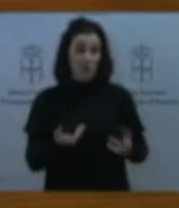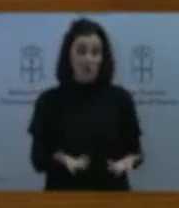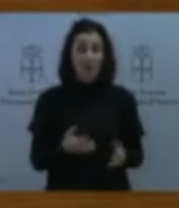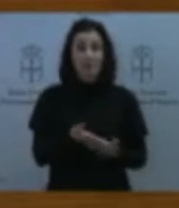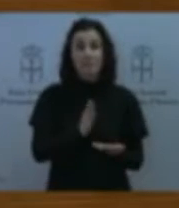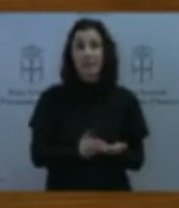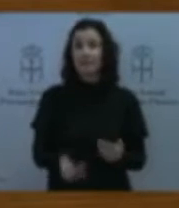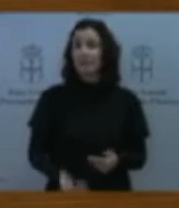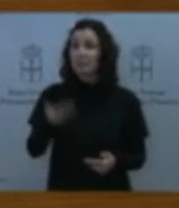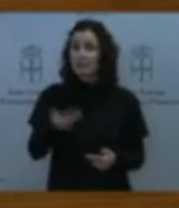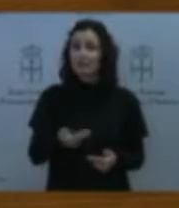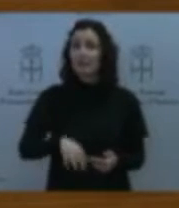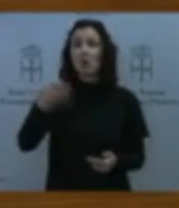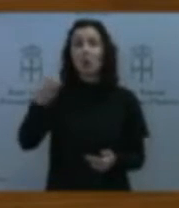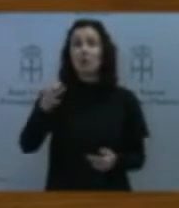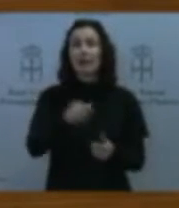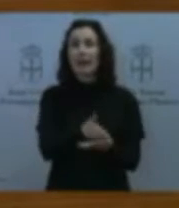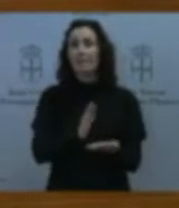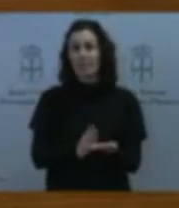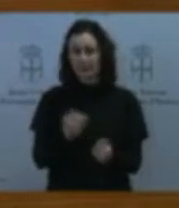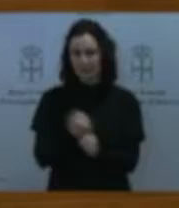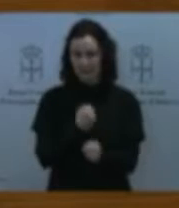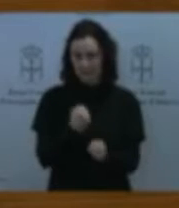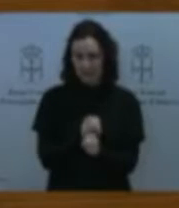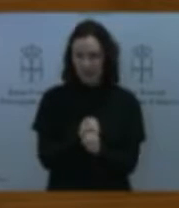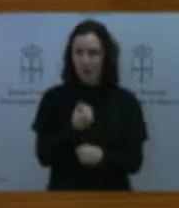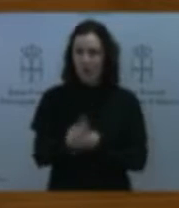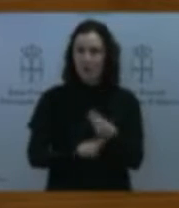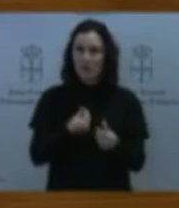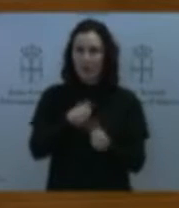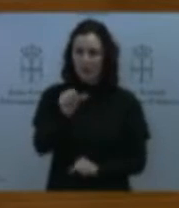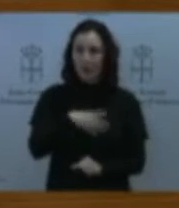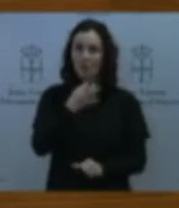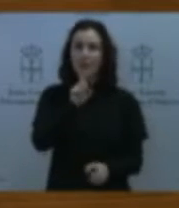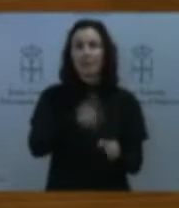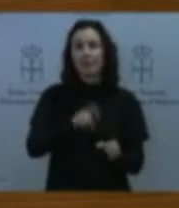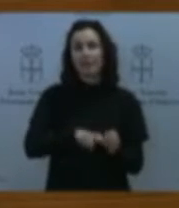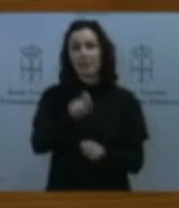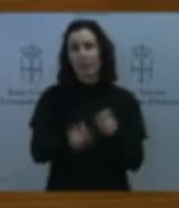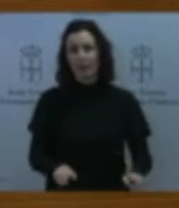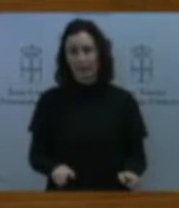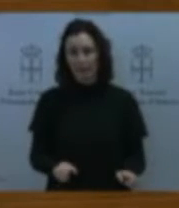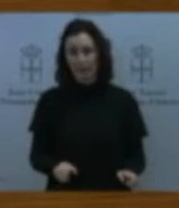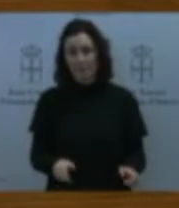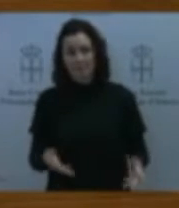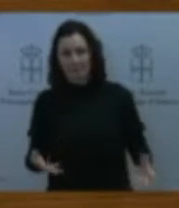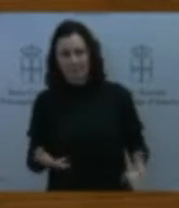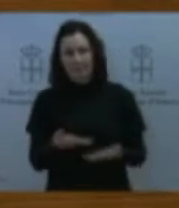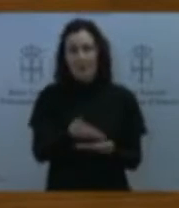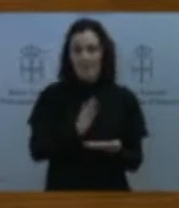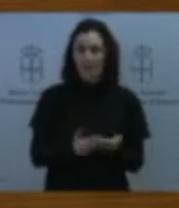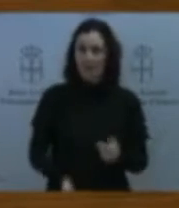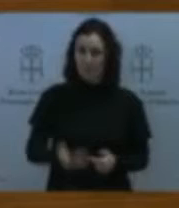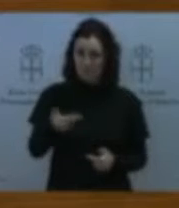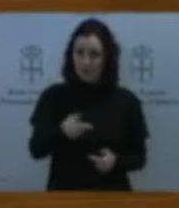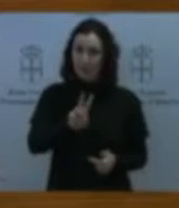trabajo llevado a cabo en Gijón sea la participación ciudadana. Esa una parte importante de este